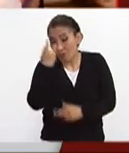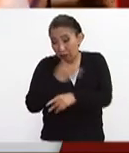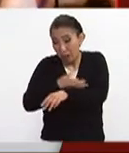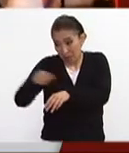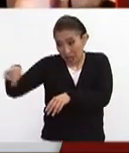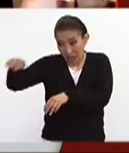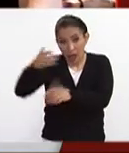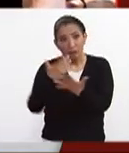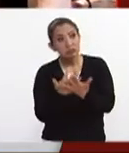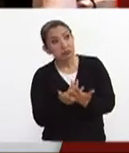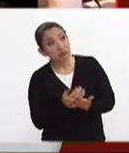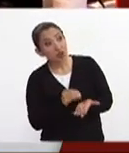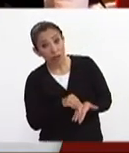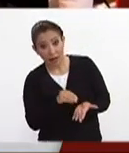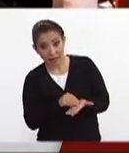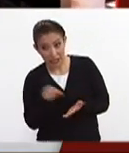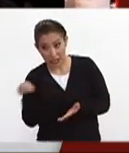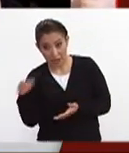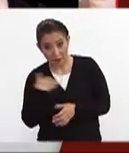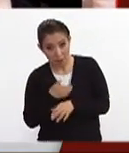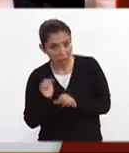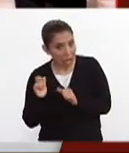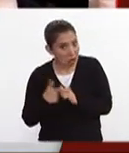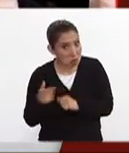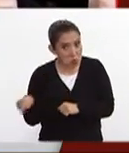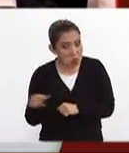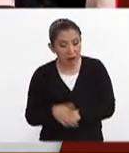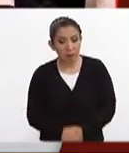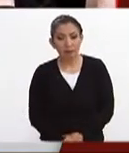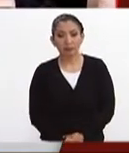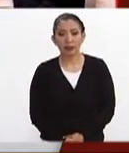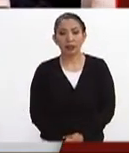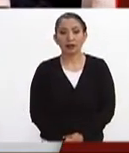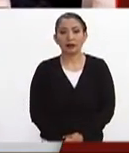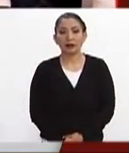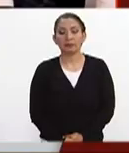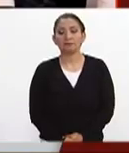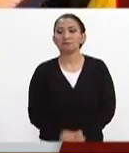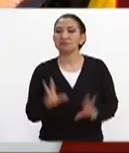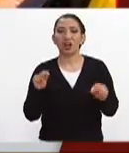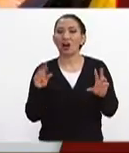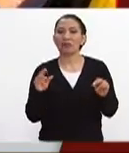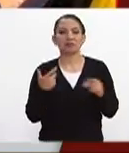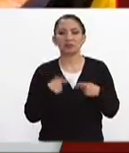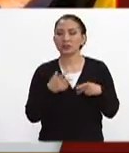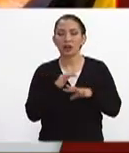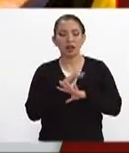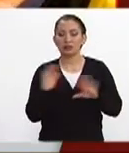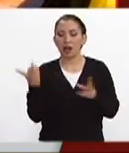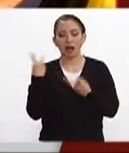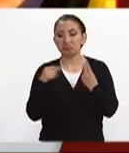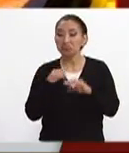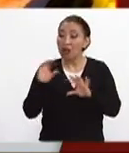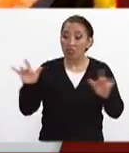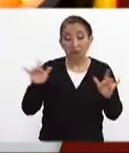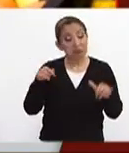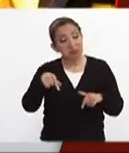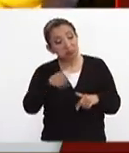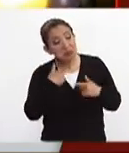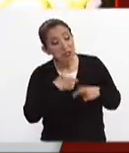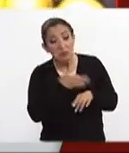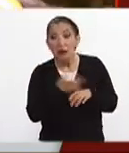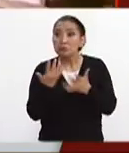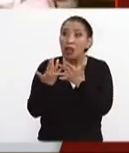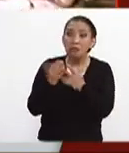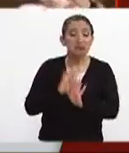alrededor de este edificio en este preciso momento? No ya no hay personas en este lugar